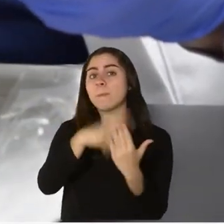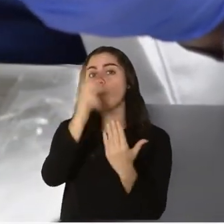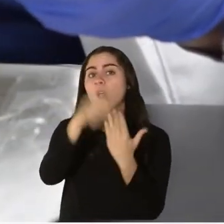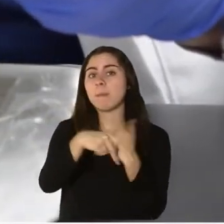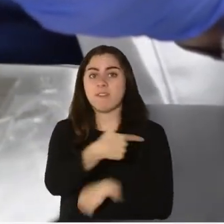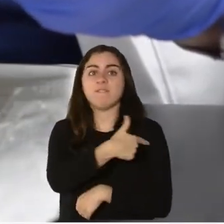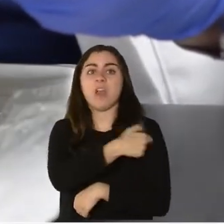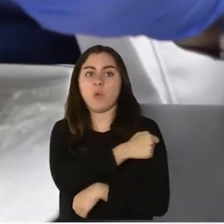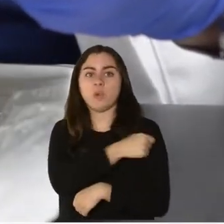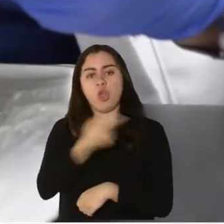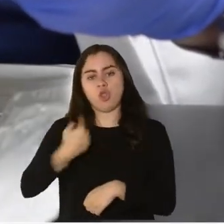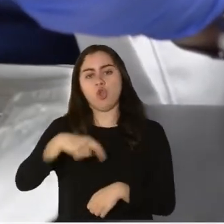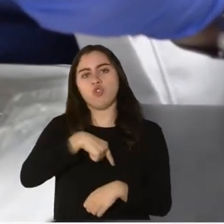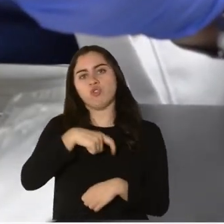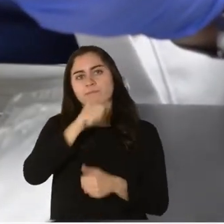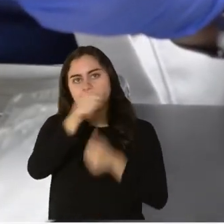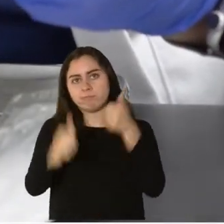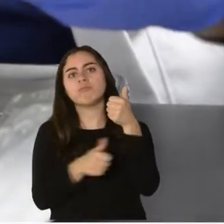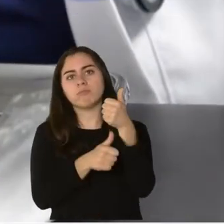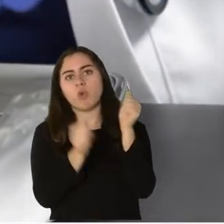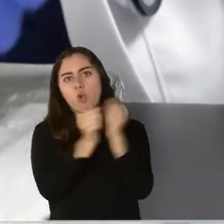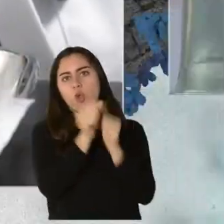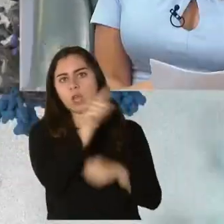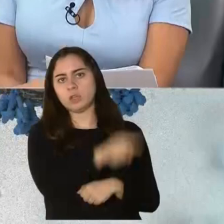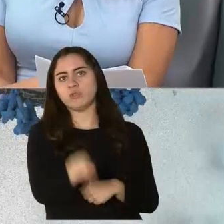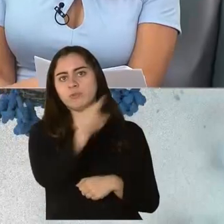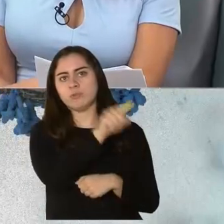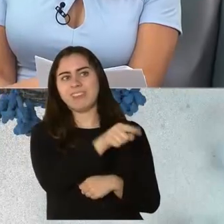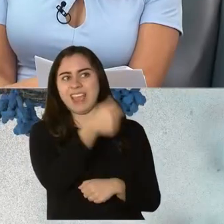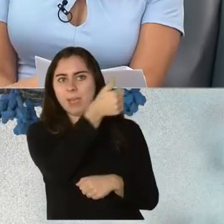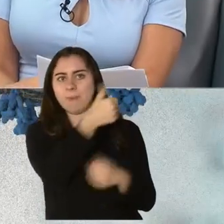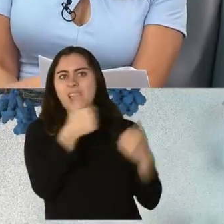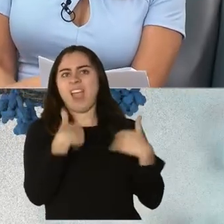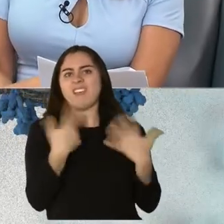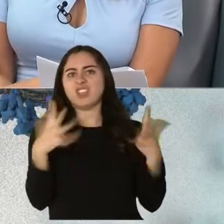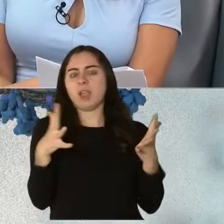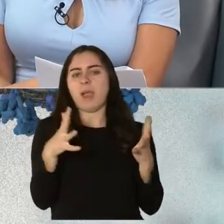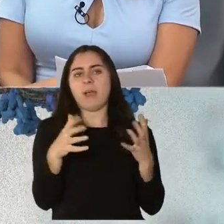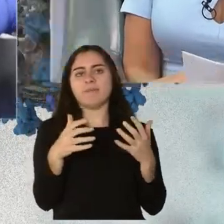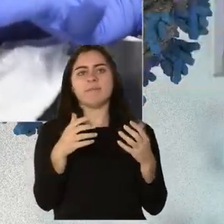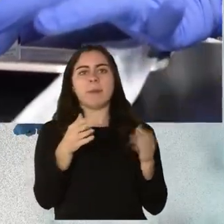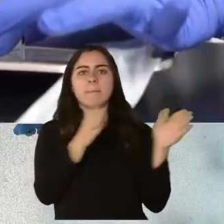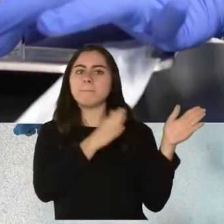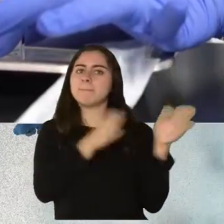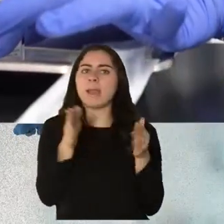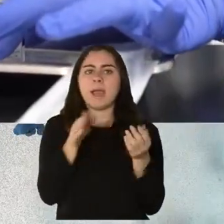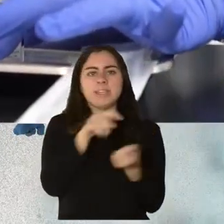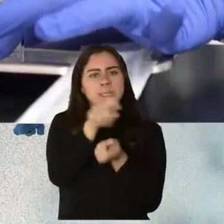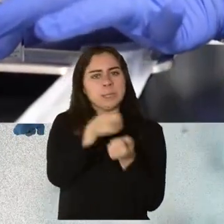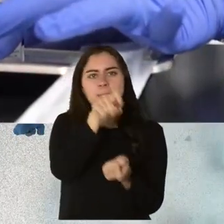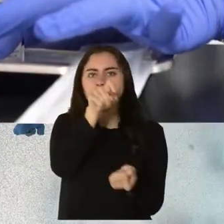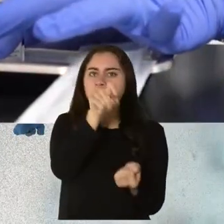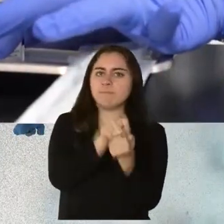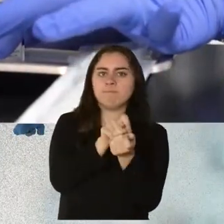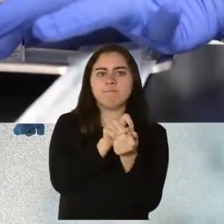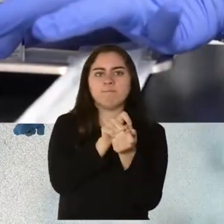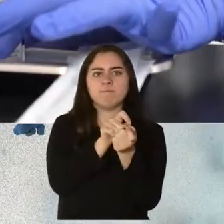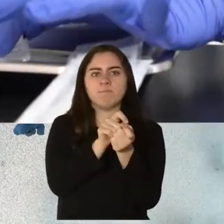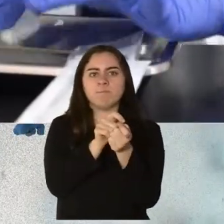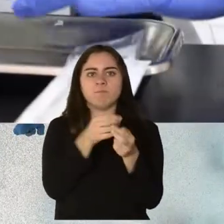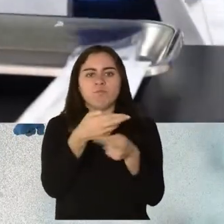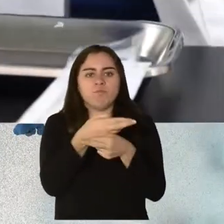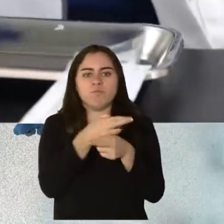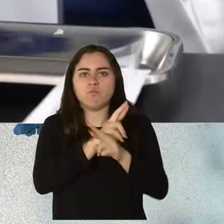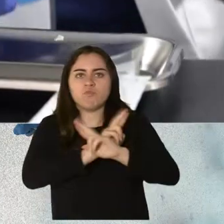diseñó un plan ajustado. El plan consta de movernos por